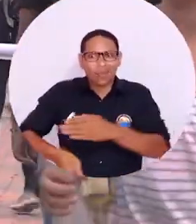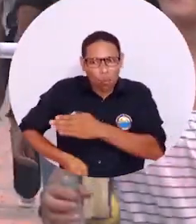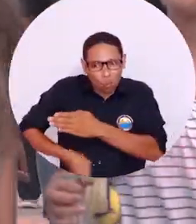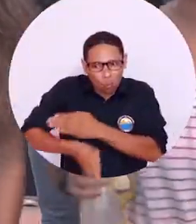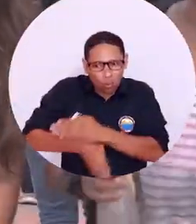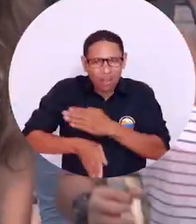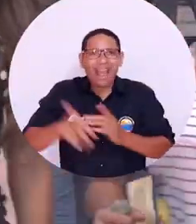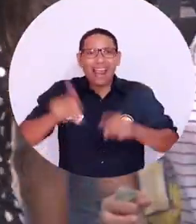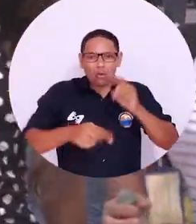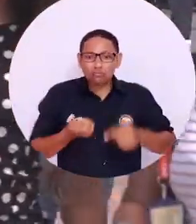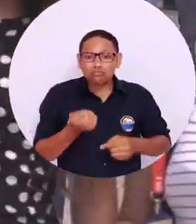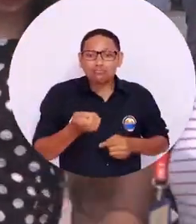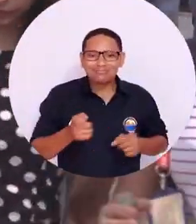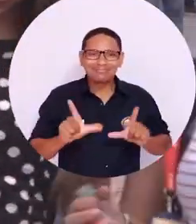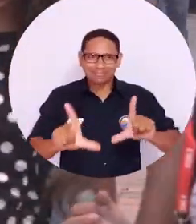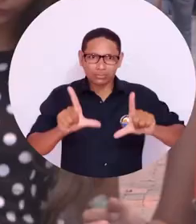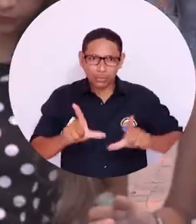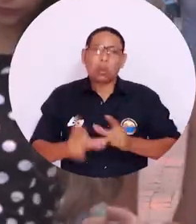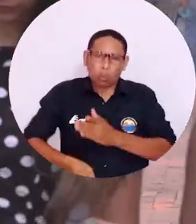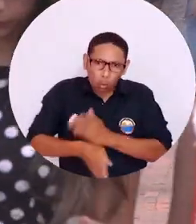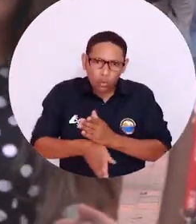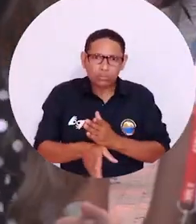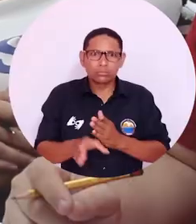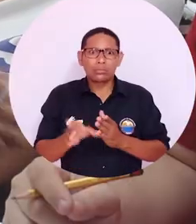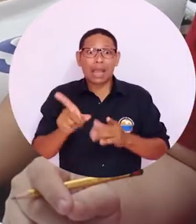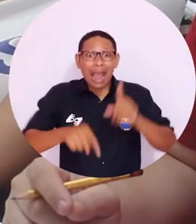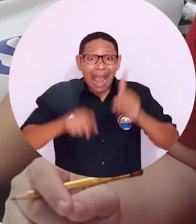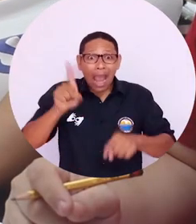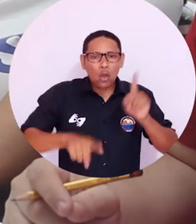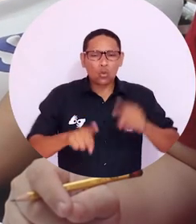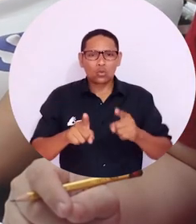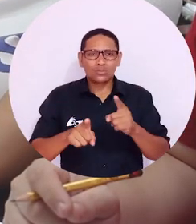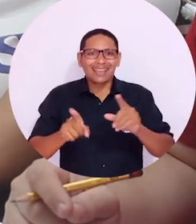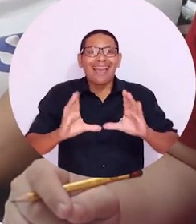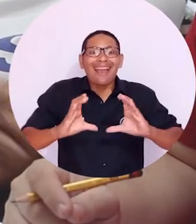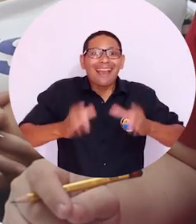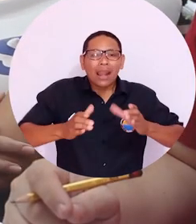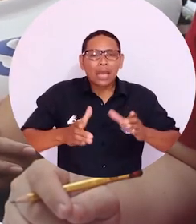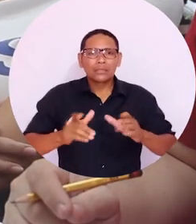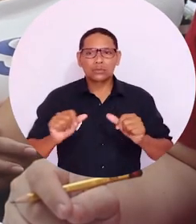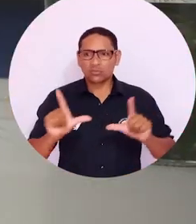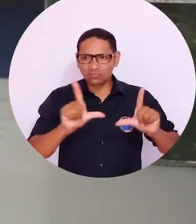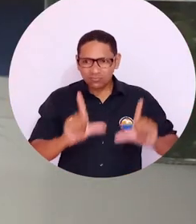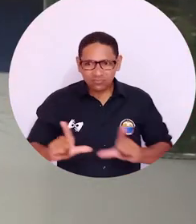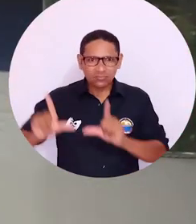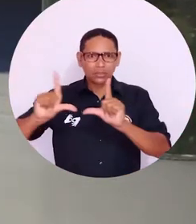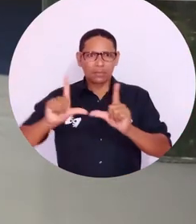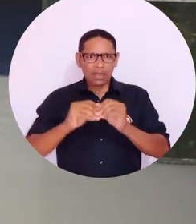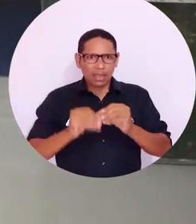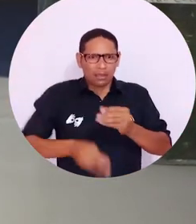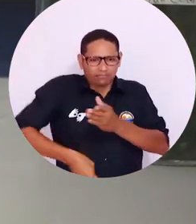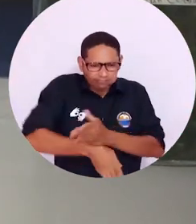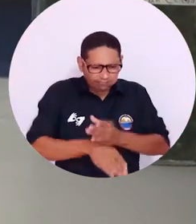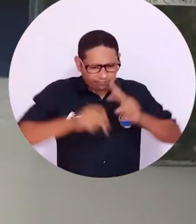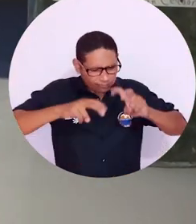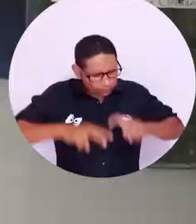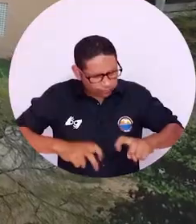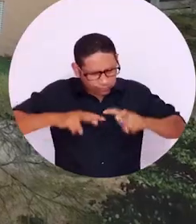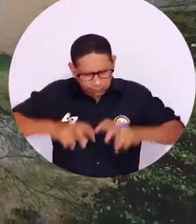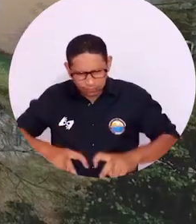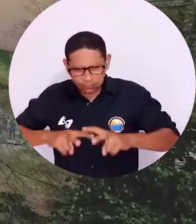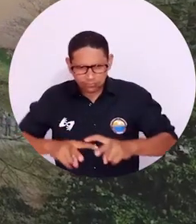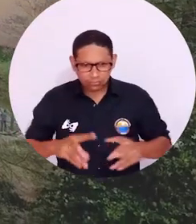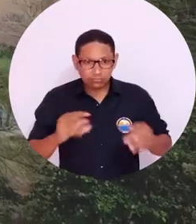actividades que propendan por garantizar la graduación de los estudiantes, mantener las clases de los alumnos de posgrado, permanecer en las labores de investigación